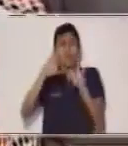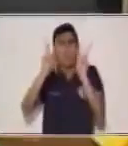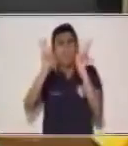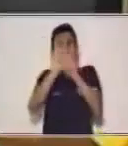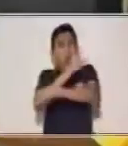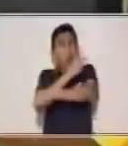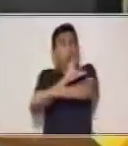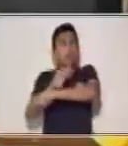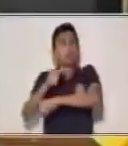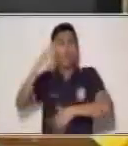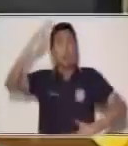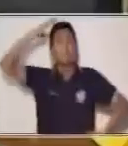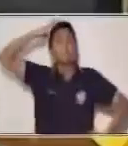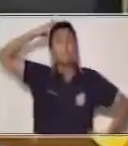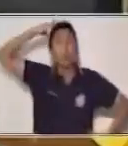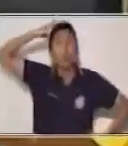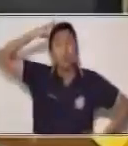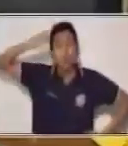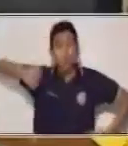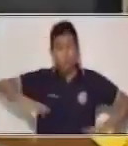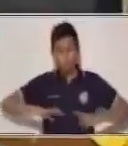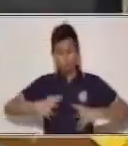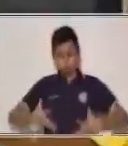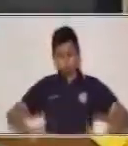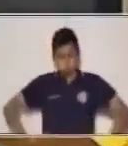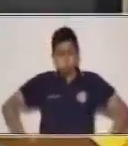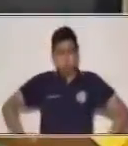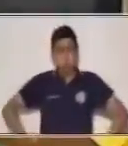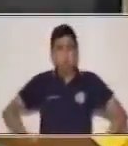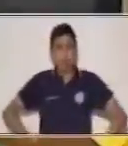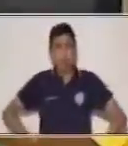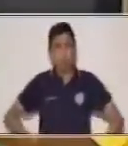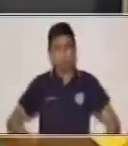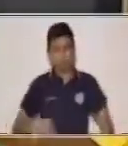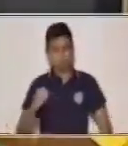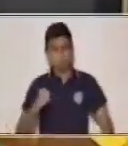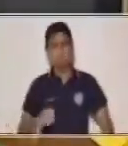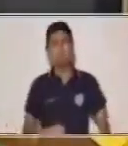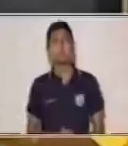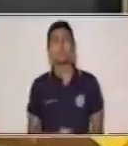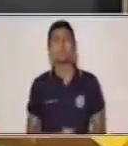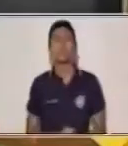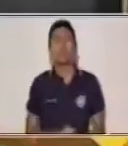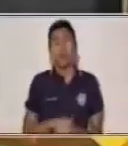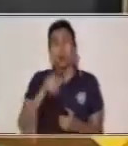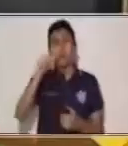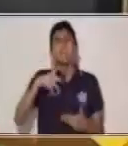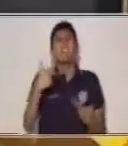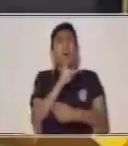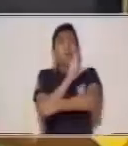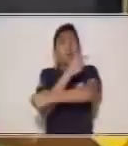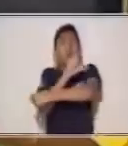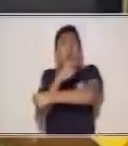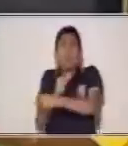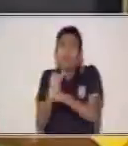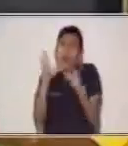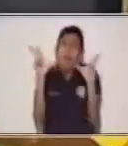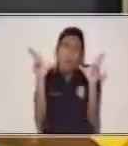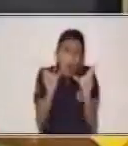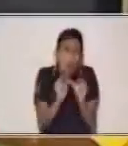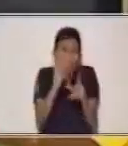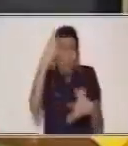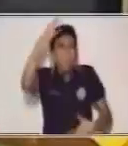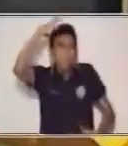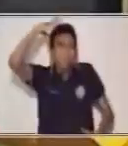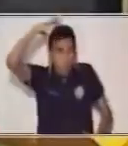Este es un ejemplo de lo que es un cuento. Es corto, lo que busca es entretener, ¿sí?